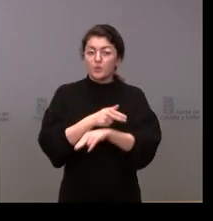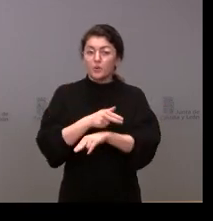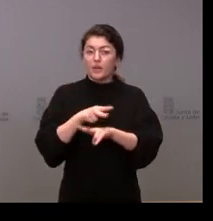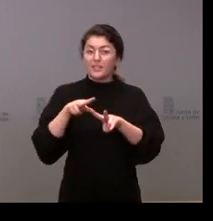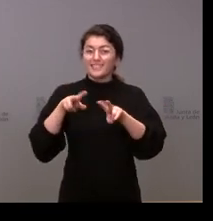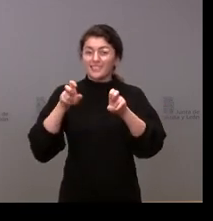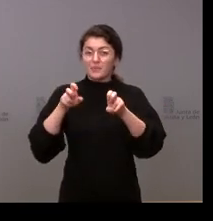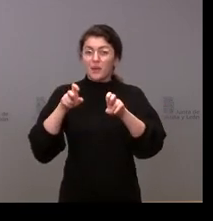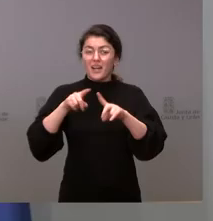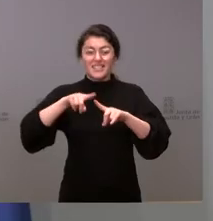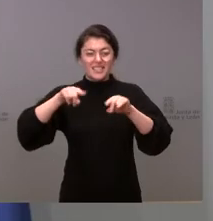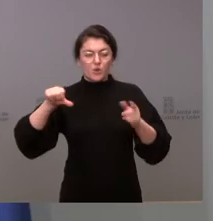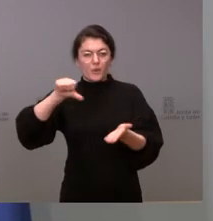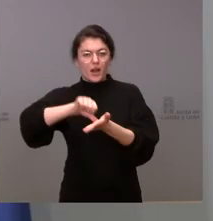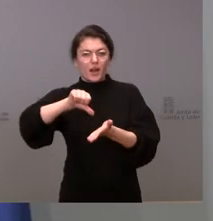gracias